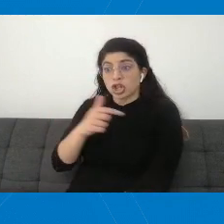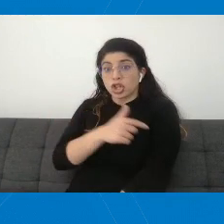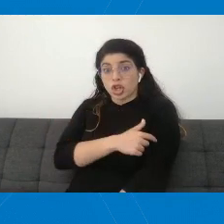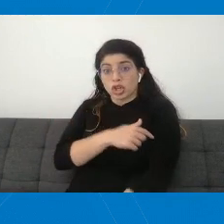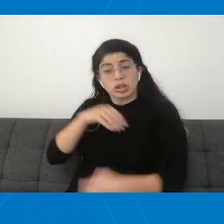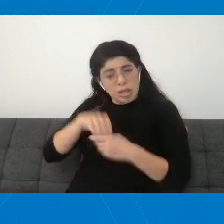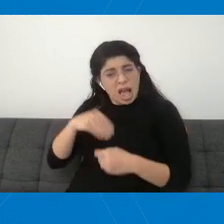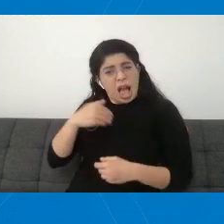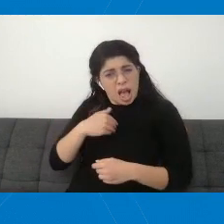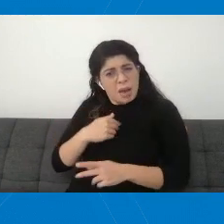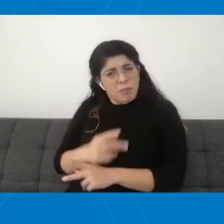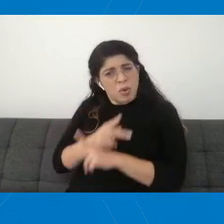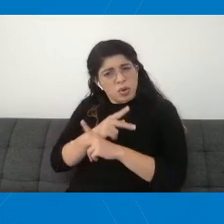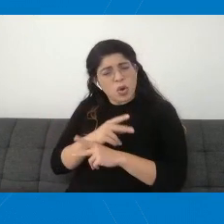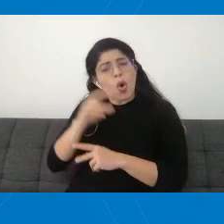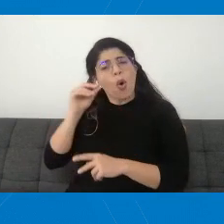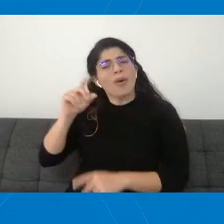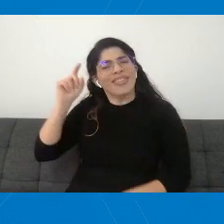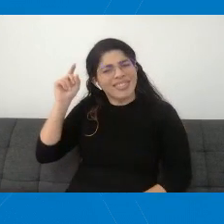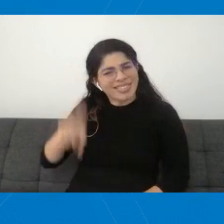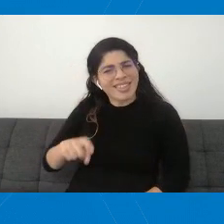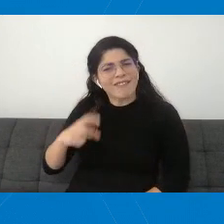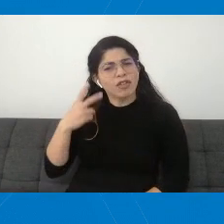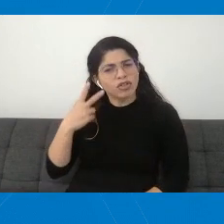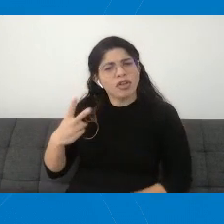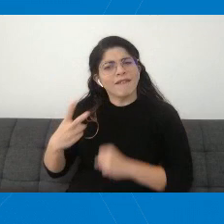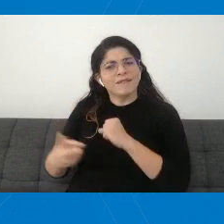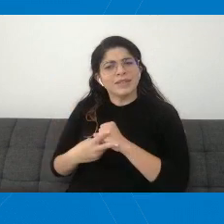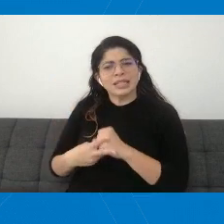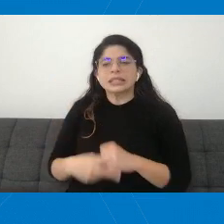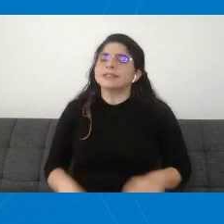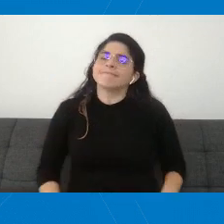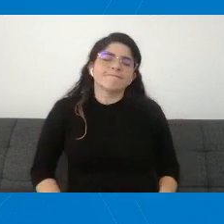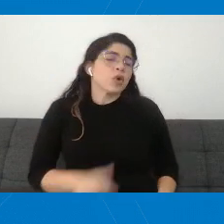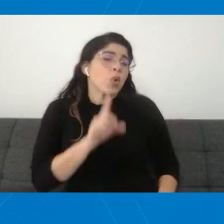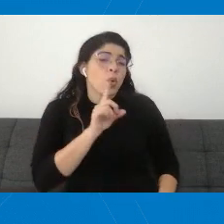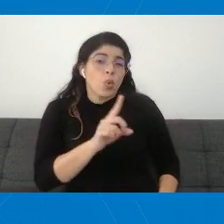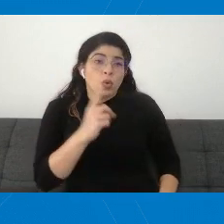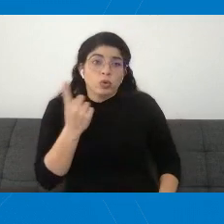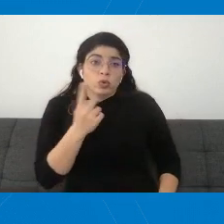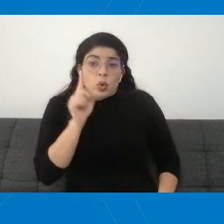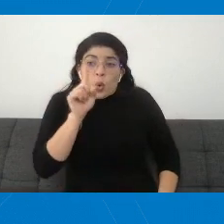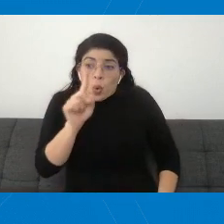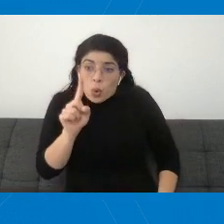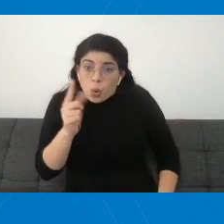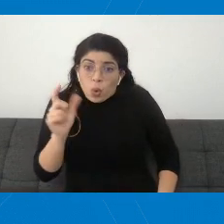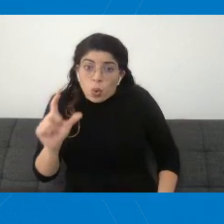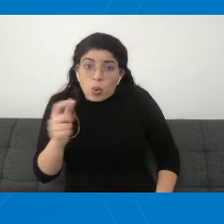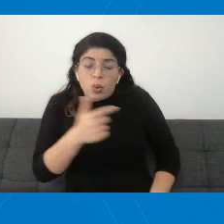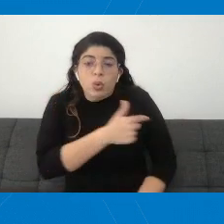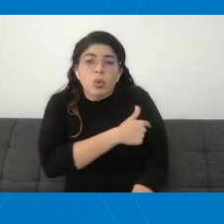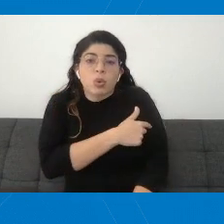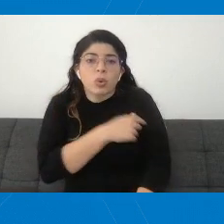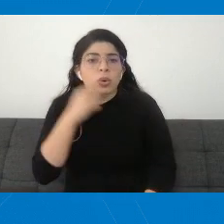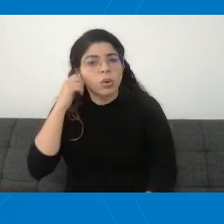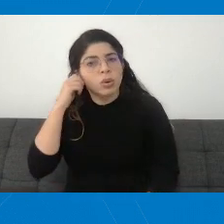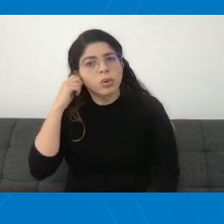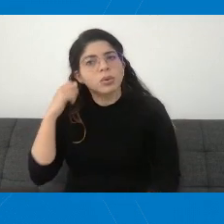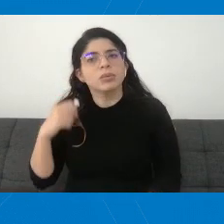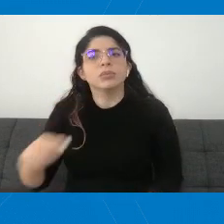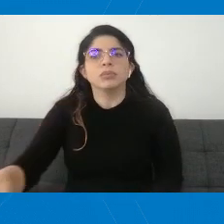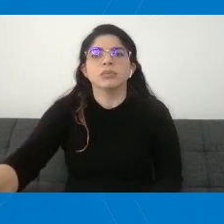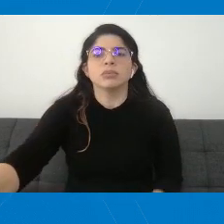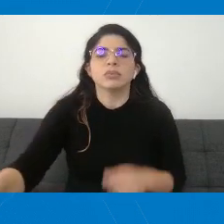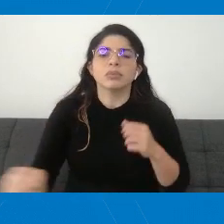el niño o hay que vacunarlo las dos veces? Sí, una sola dosis es que damos a medio